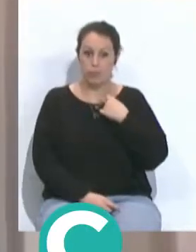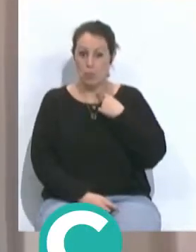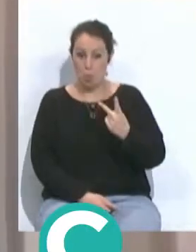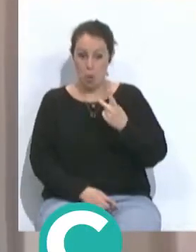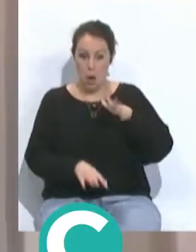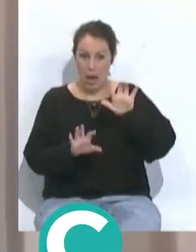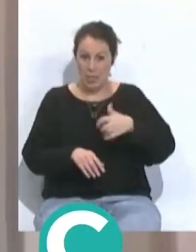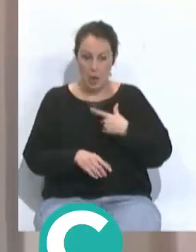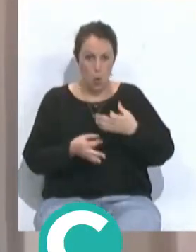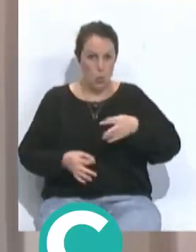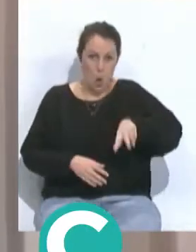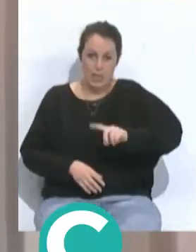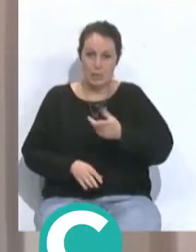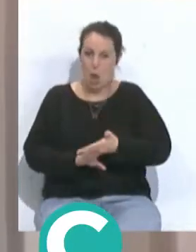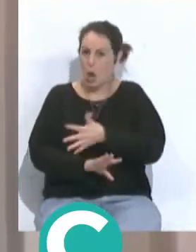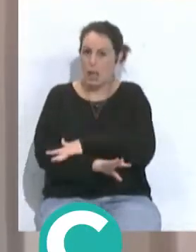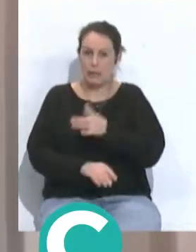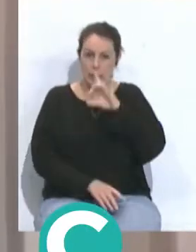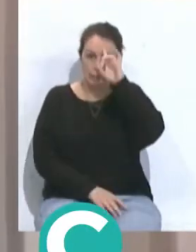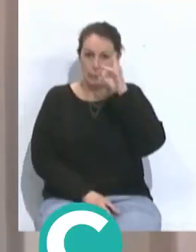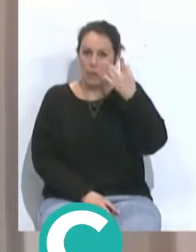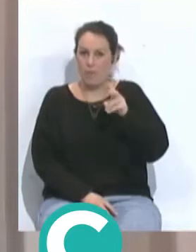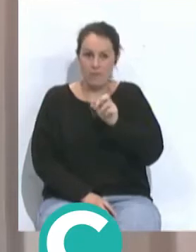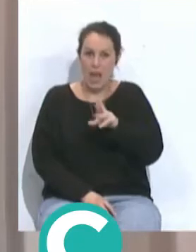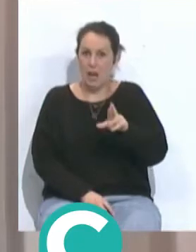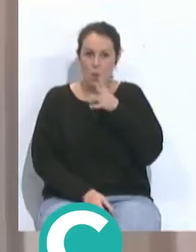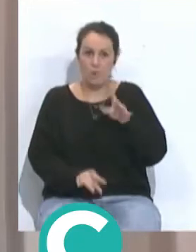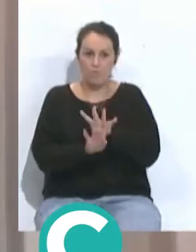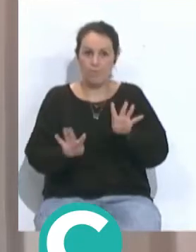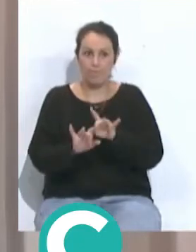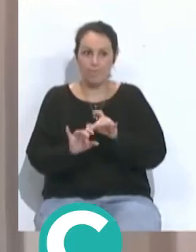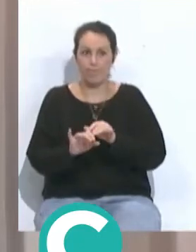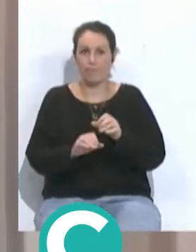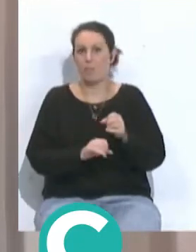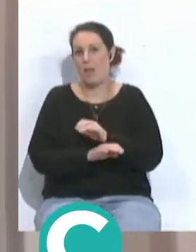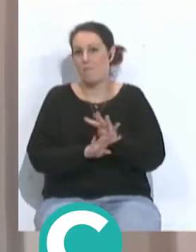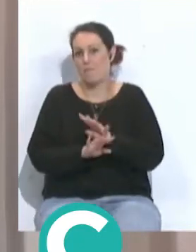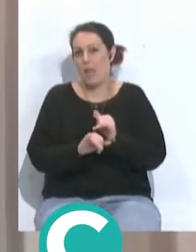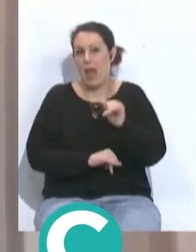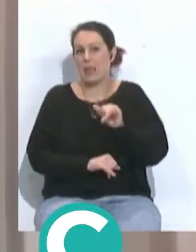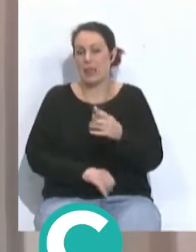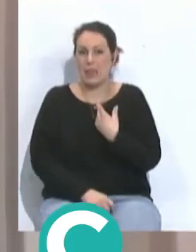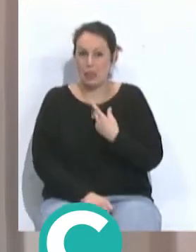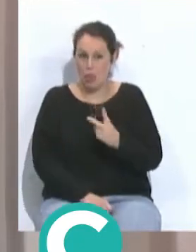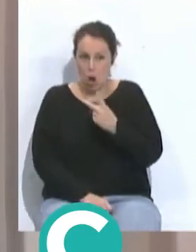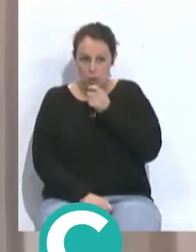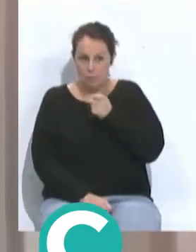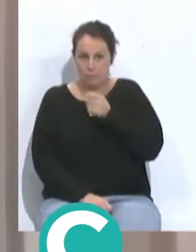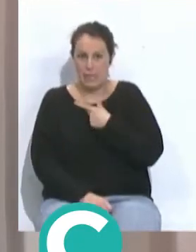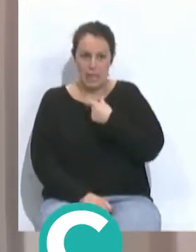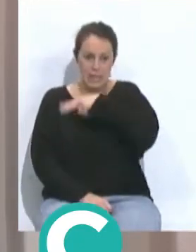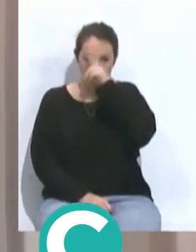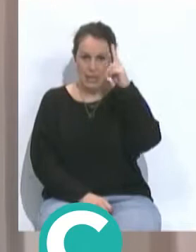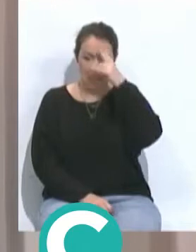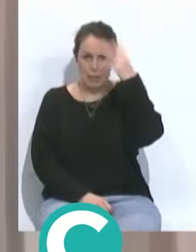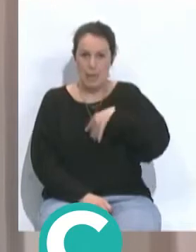La del Mallorca, un invento del VAR con los dos penaltis que nos pitaron y el día del Atlético de Madrid, tarjeta roja y llegar